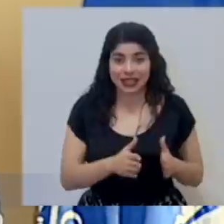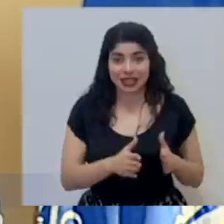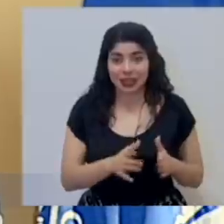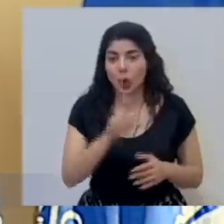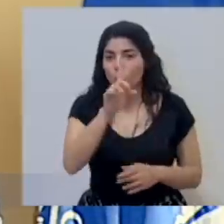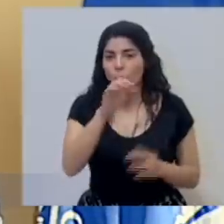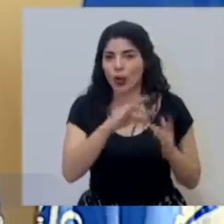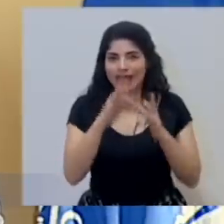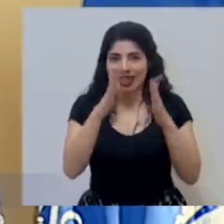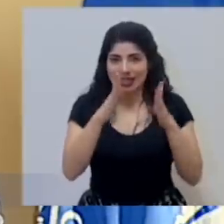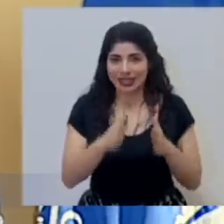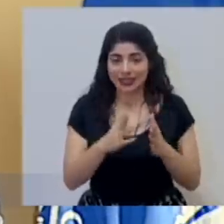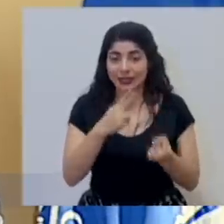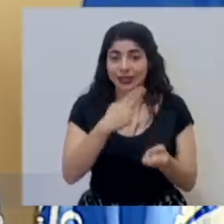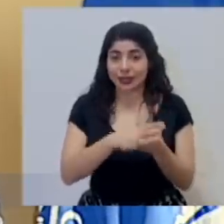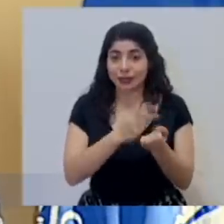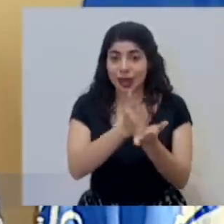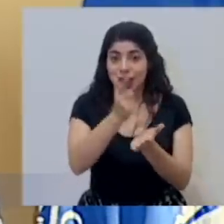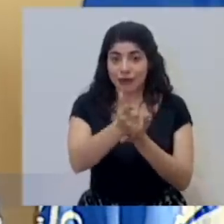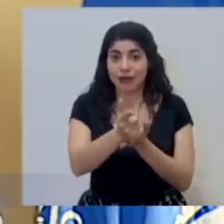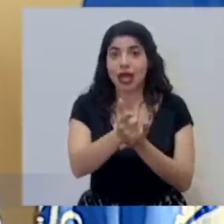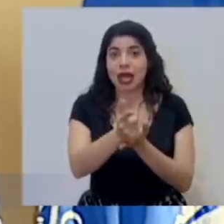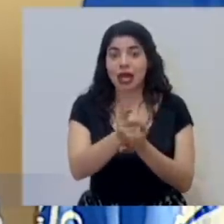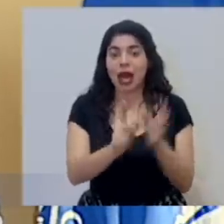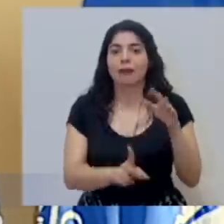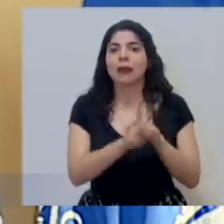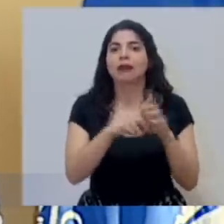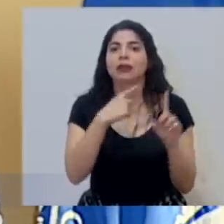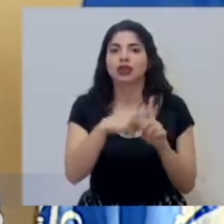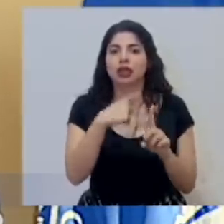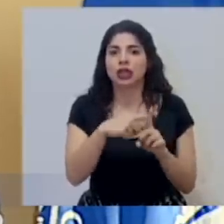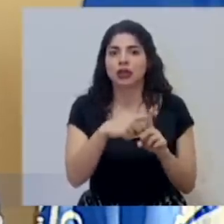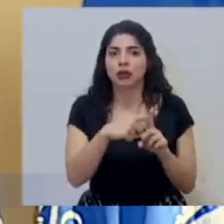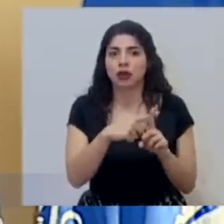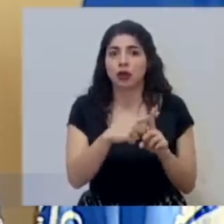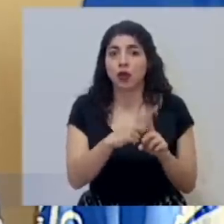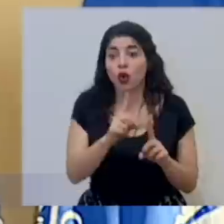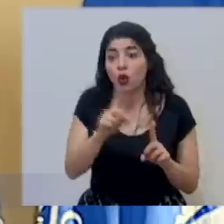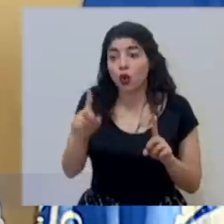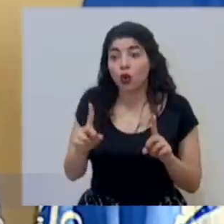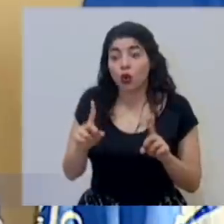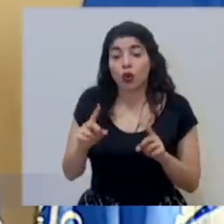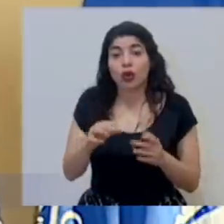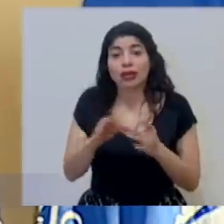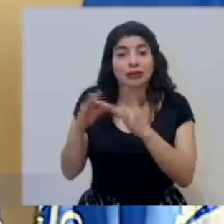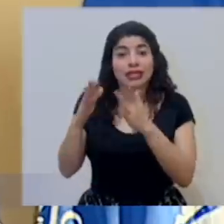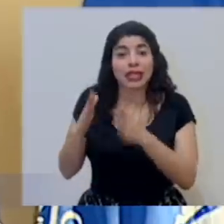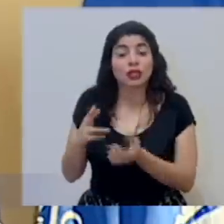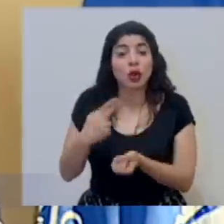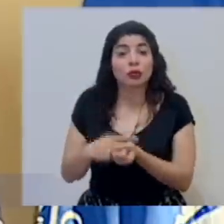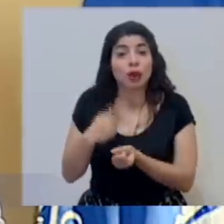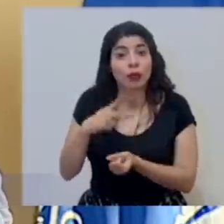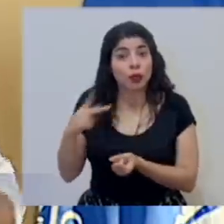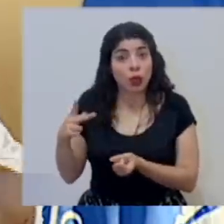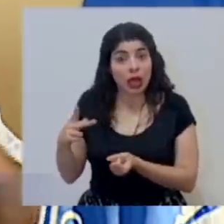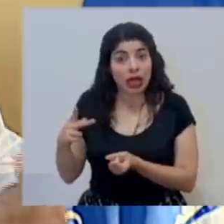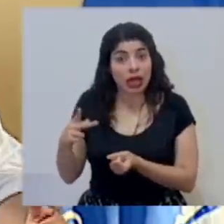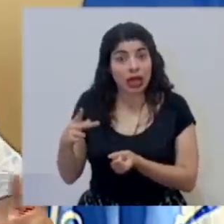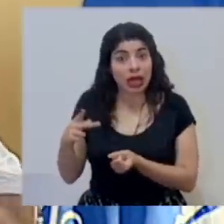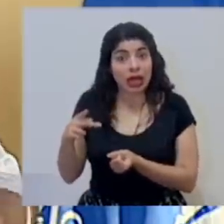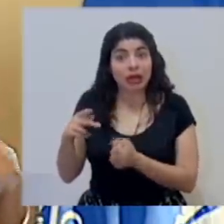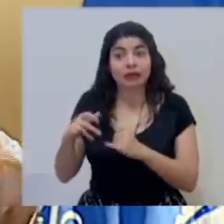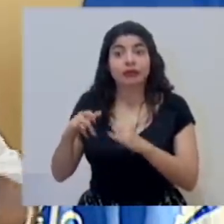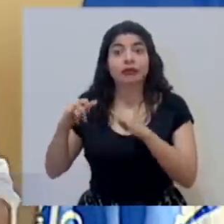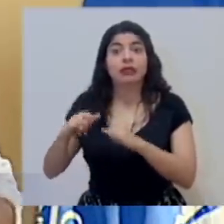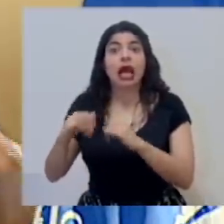uno de los intensivistas del Hospital de Liberia dio positivo, uno de los intensivistas del Hospital de Punta Arenas está